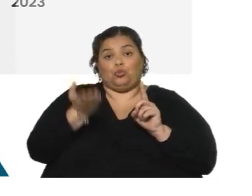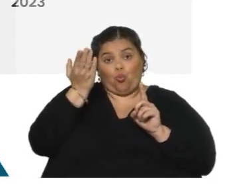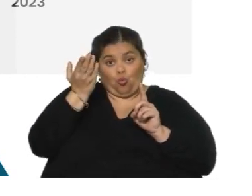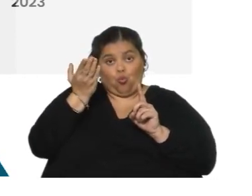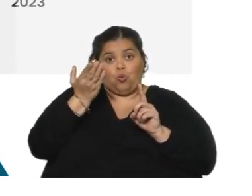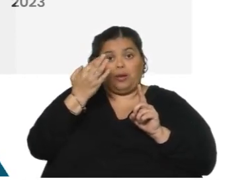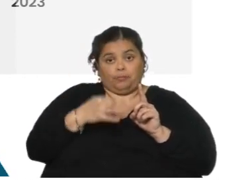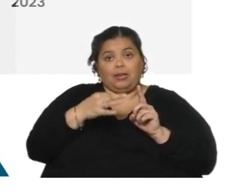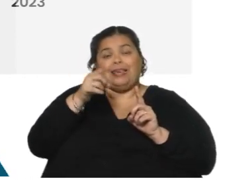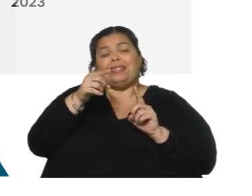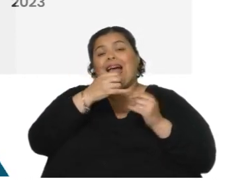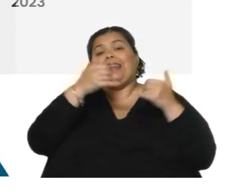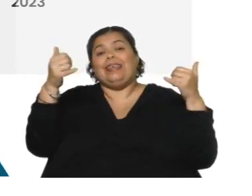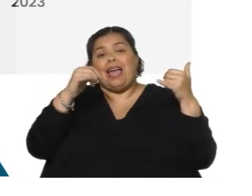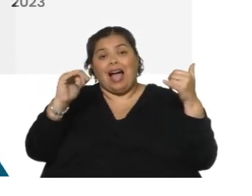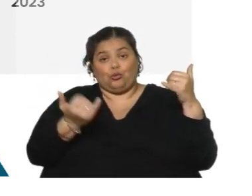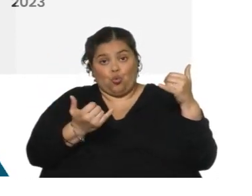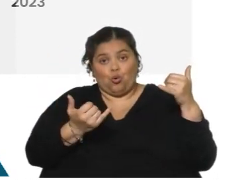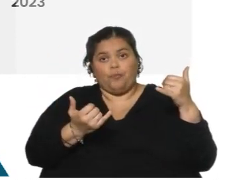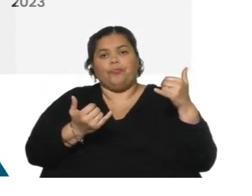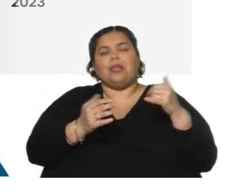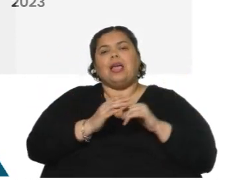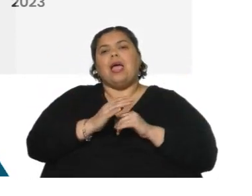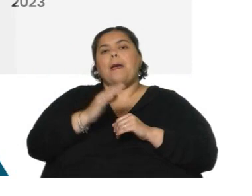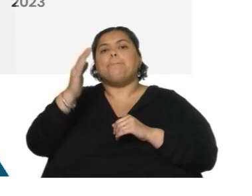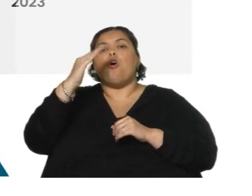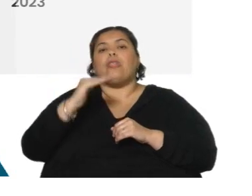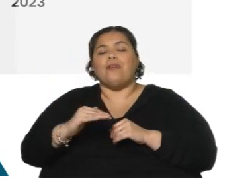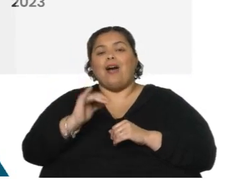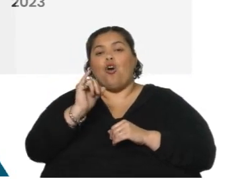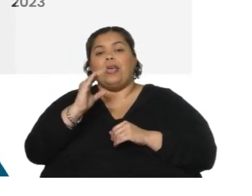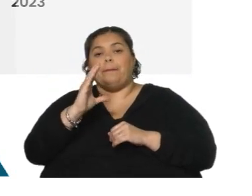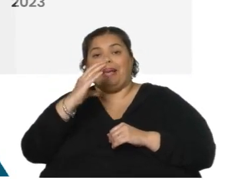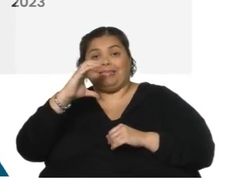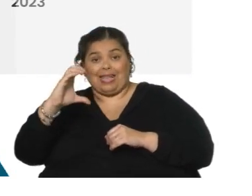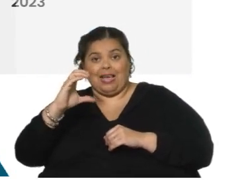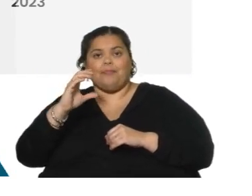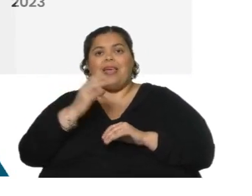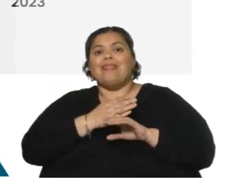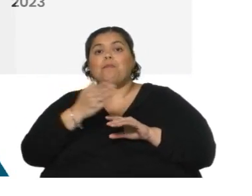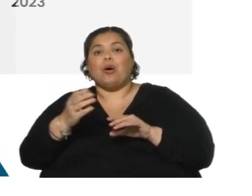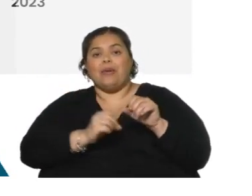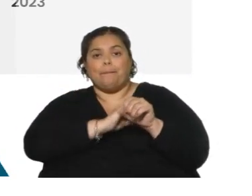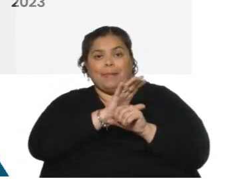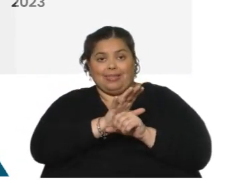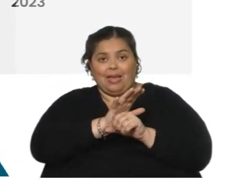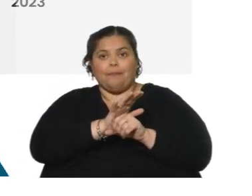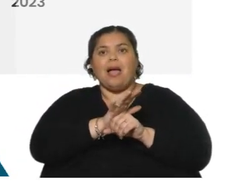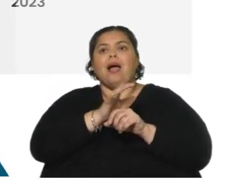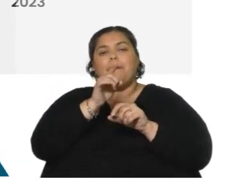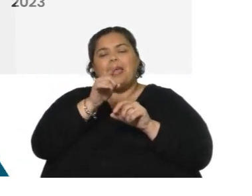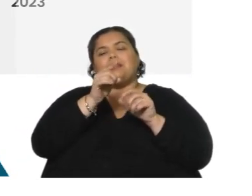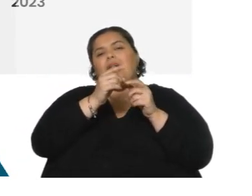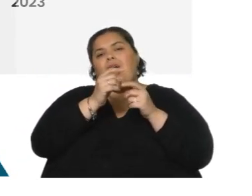promedio, en la línea azul, por debajo del IPC, pospandemia, eso empieza poco a poco a corregirse.